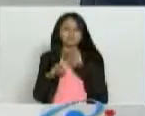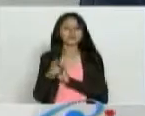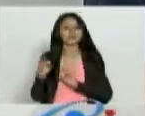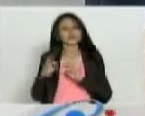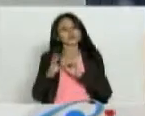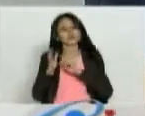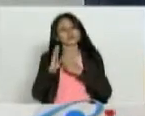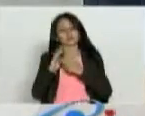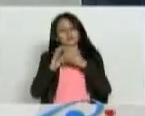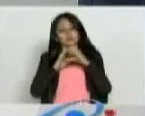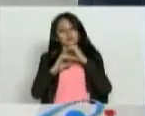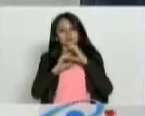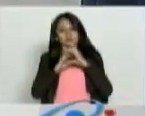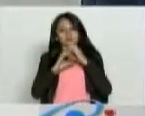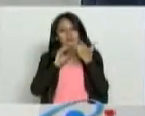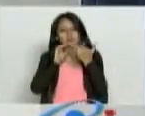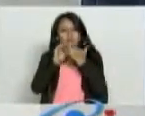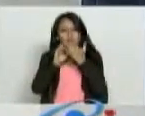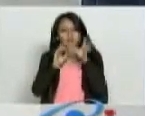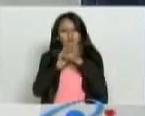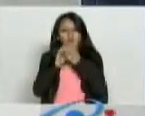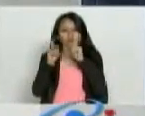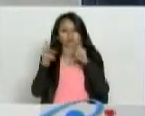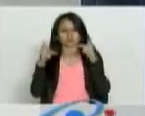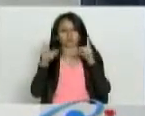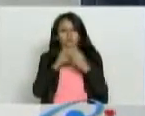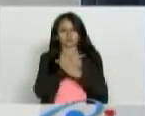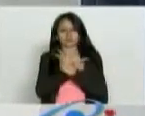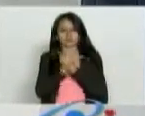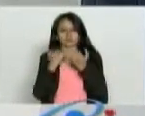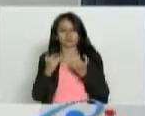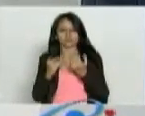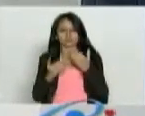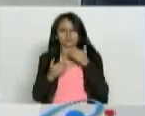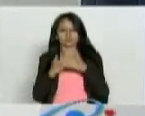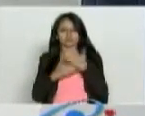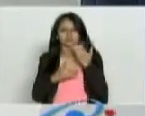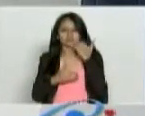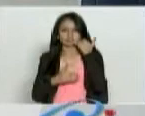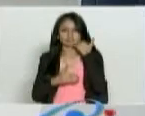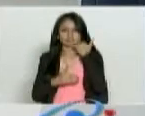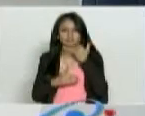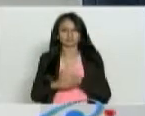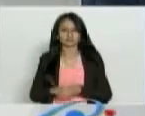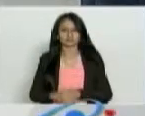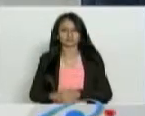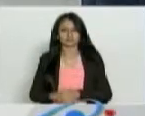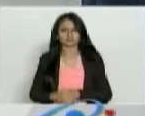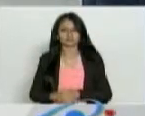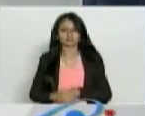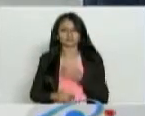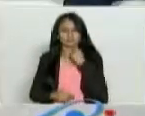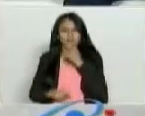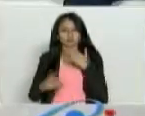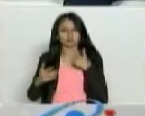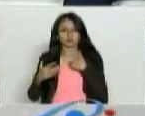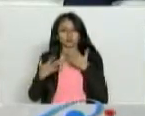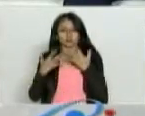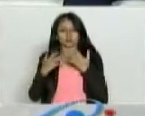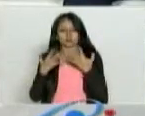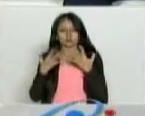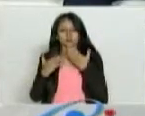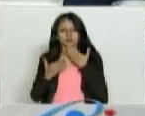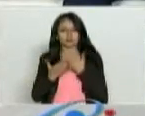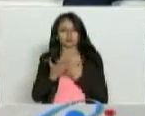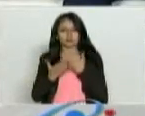porque es la forma de establecer esa comunicación tan directa con ustedes. Ya tendremos la primera. Mientras hay las llamadas quiero agradecerle en Amazonas